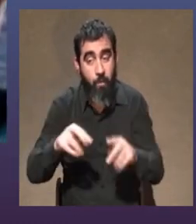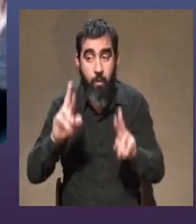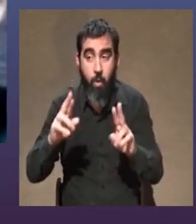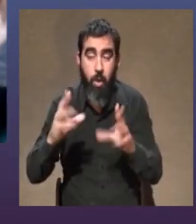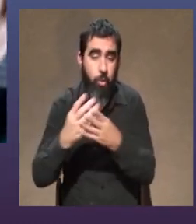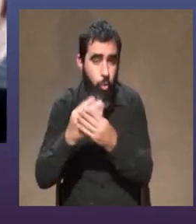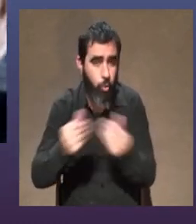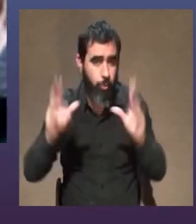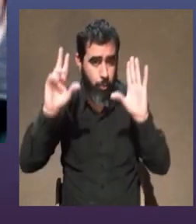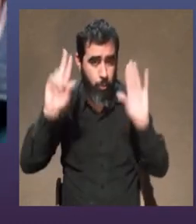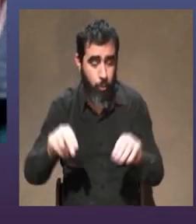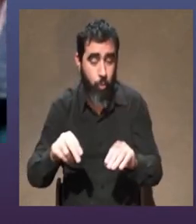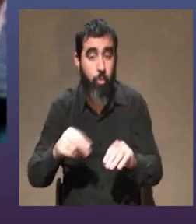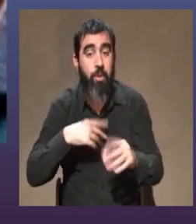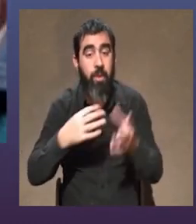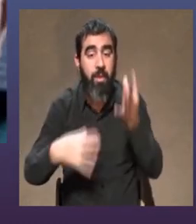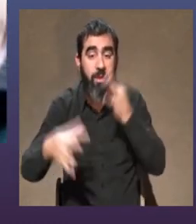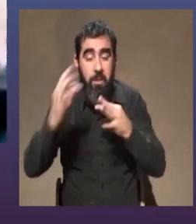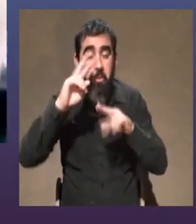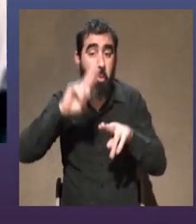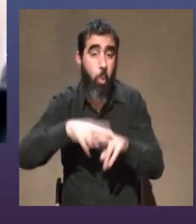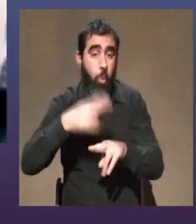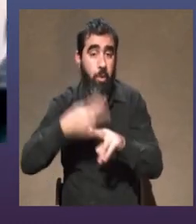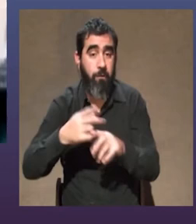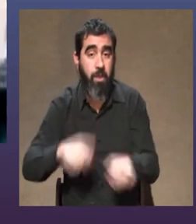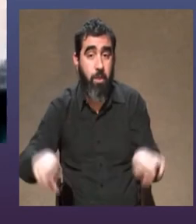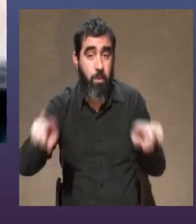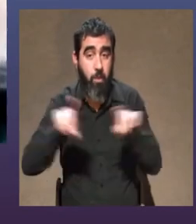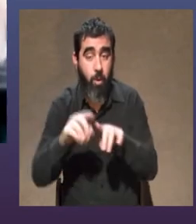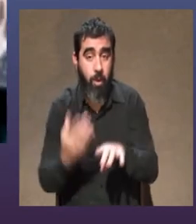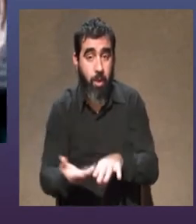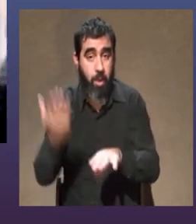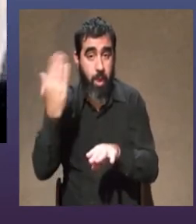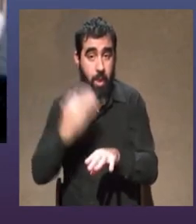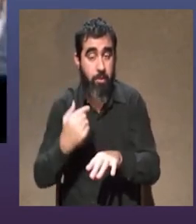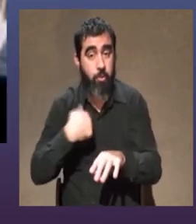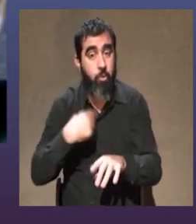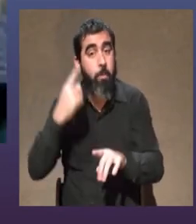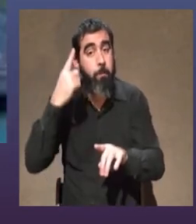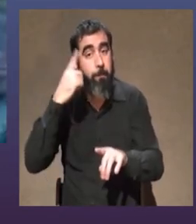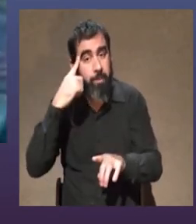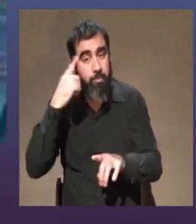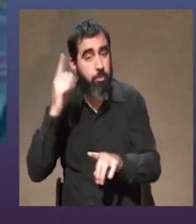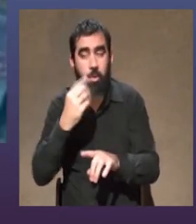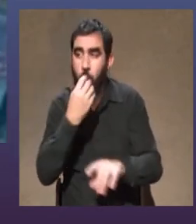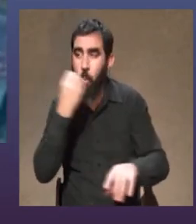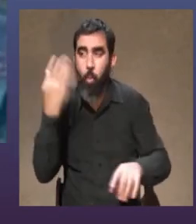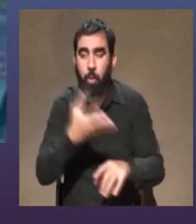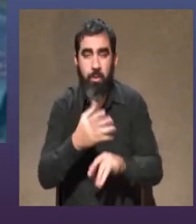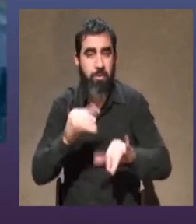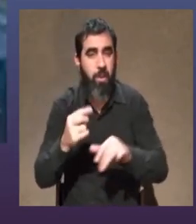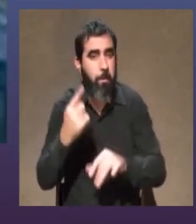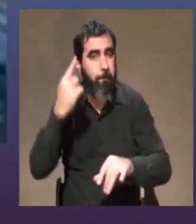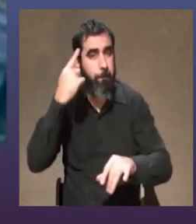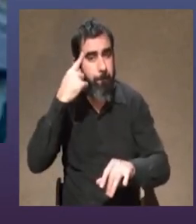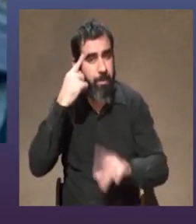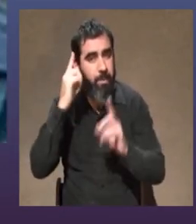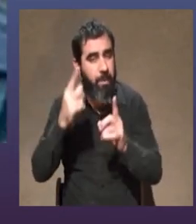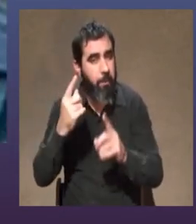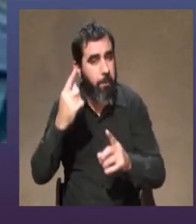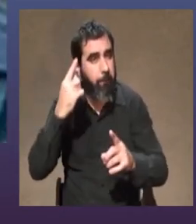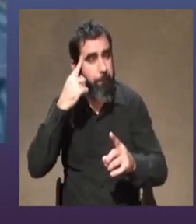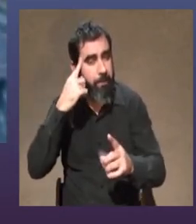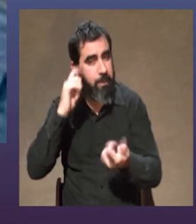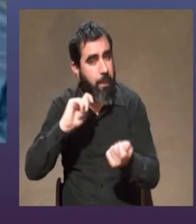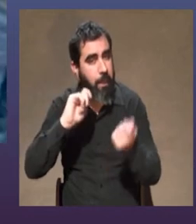esto el teatro va a ser el mismo no lo vería no lo veo del todo bueno ya estar pensando que tenemos que pensar